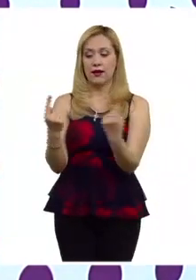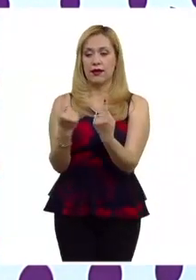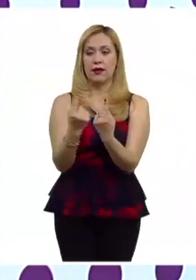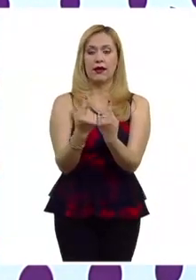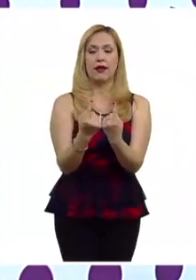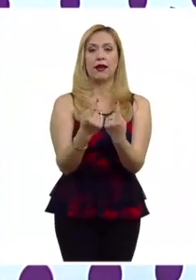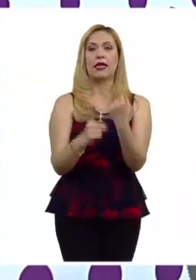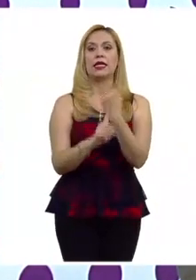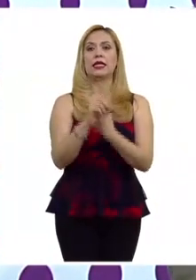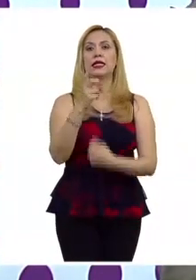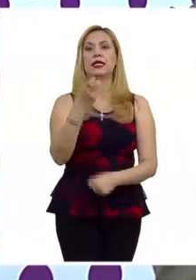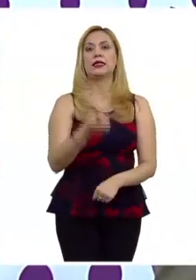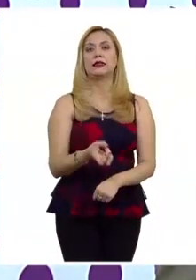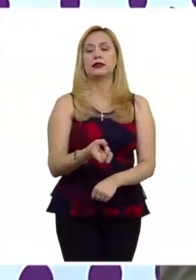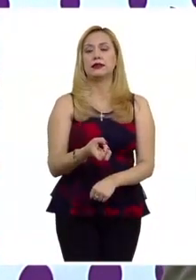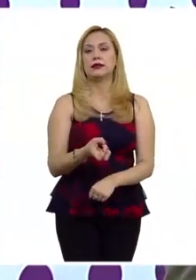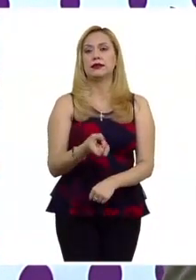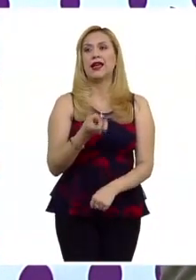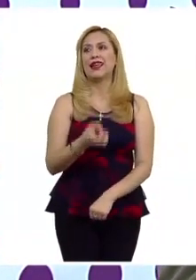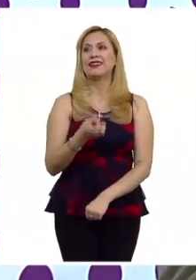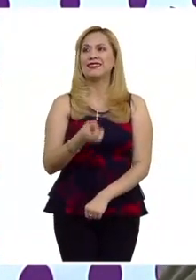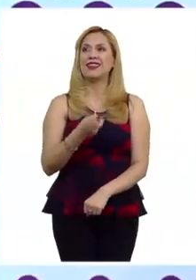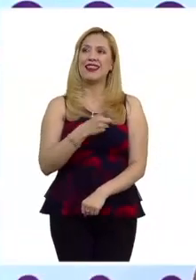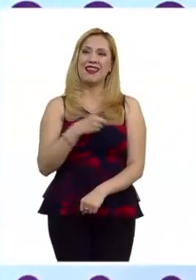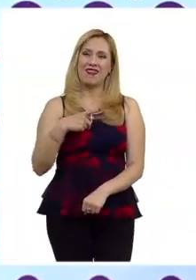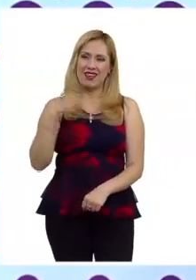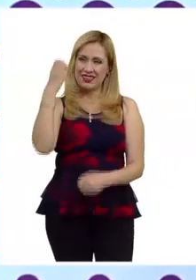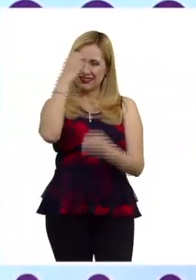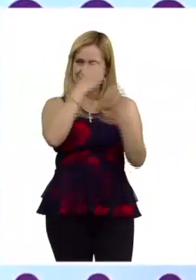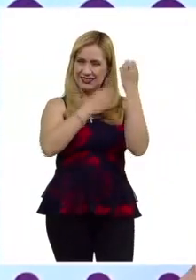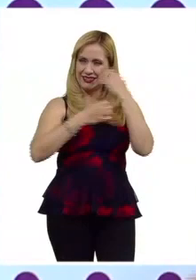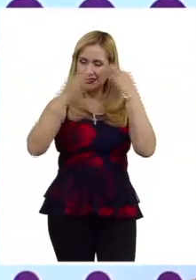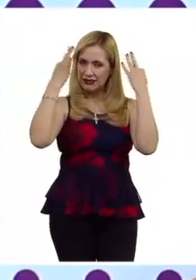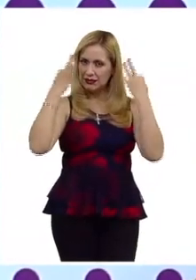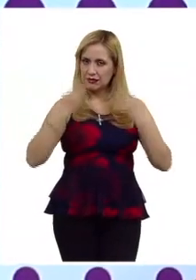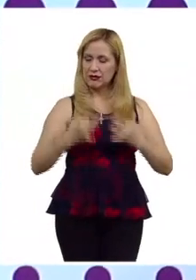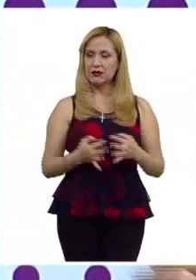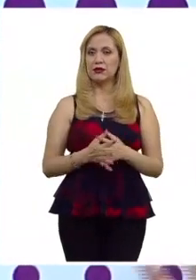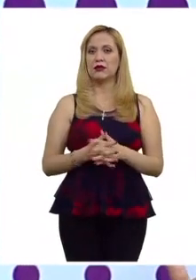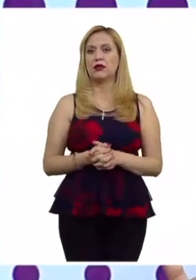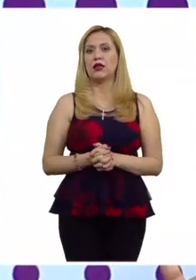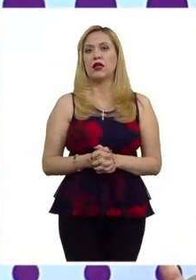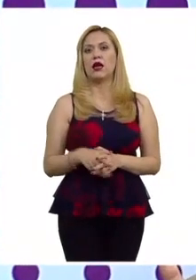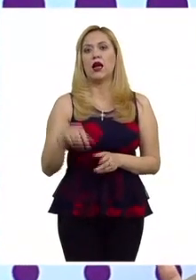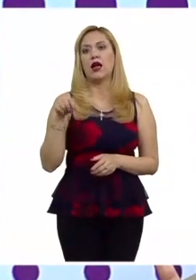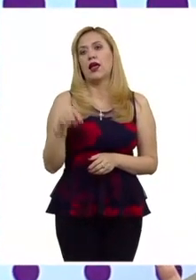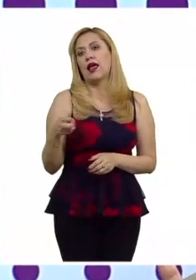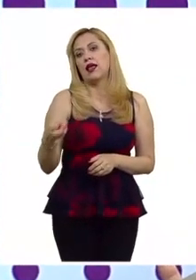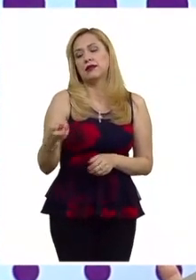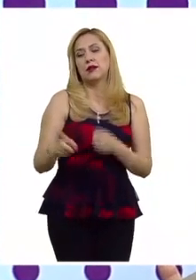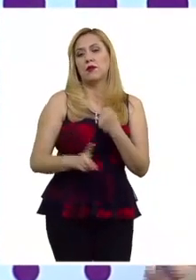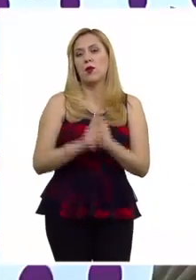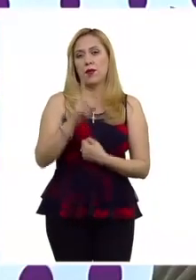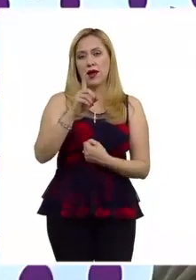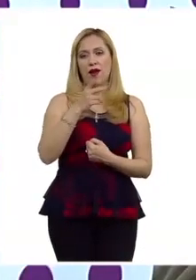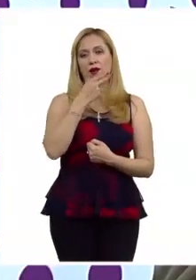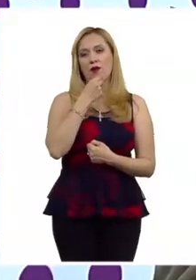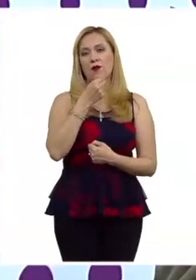conductas esa es la parte que hay que analizar a detalle en este caso pues el